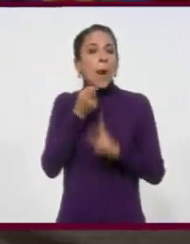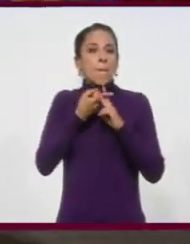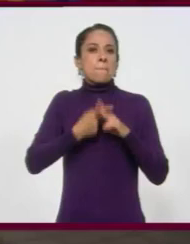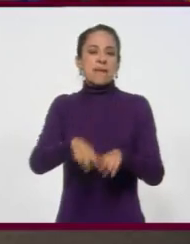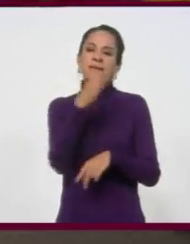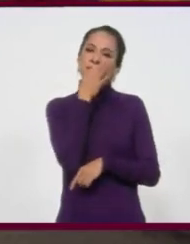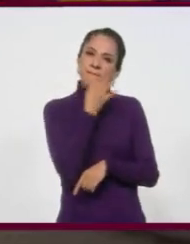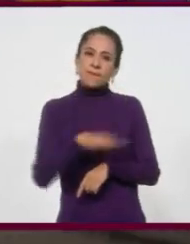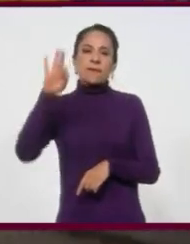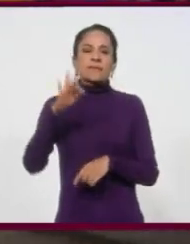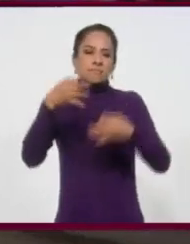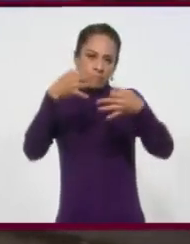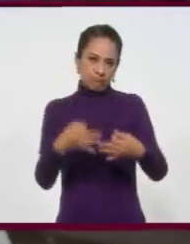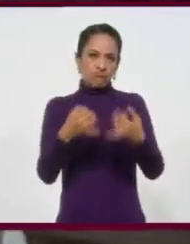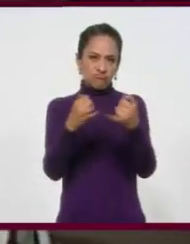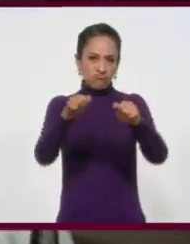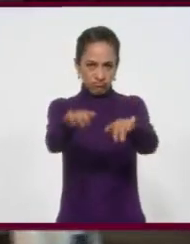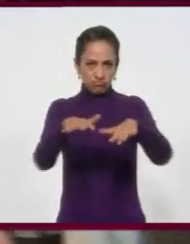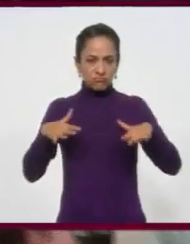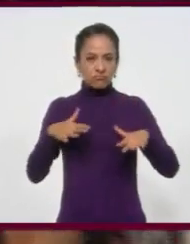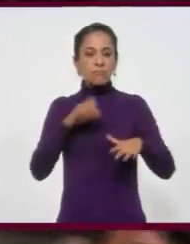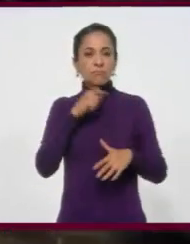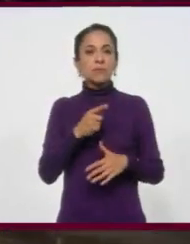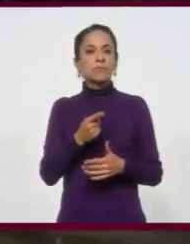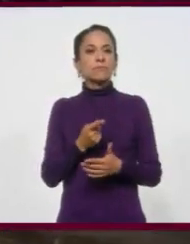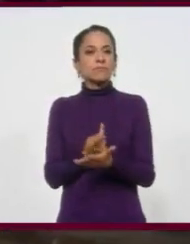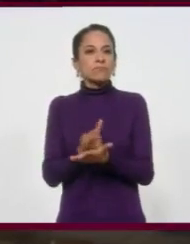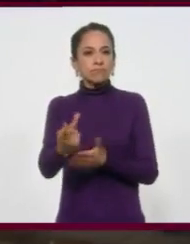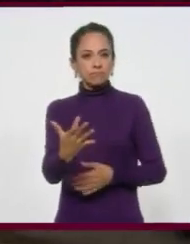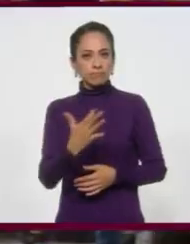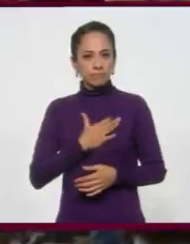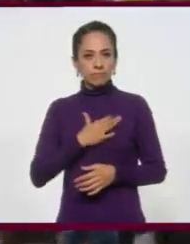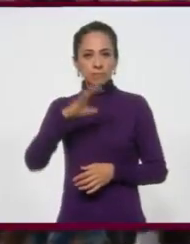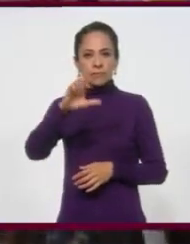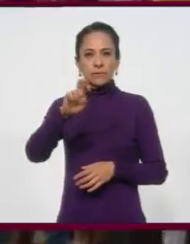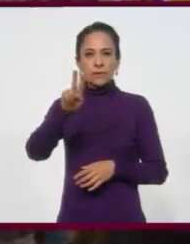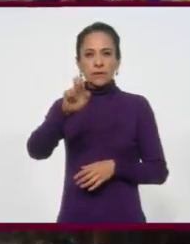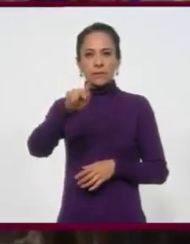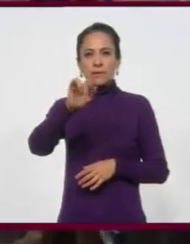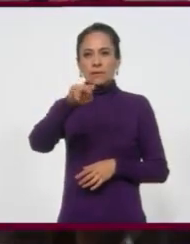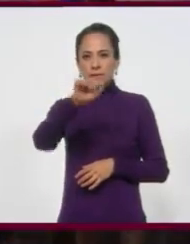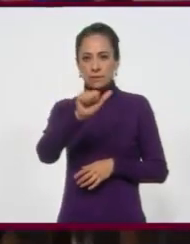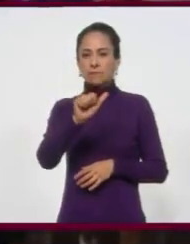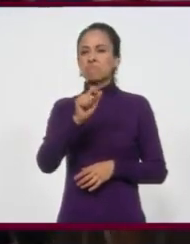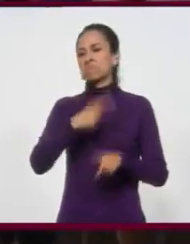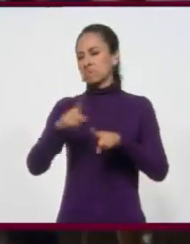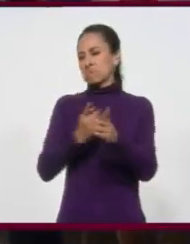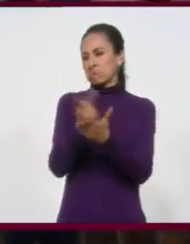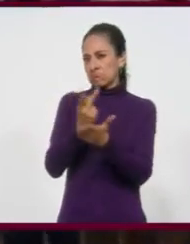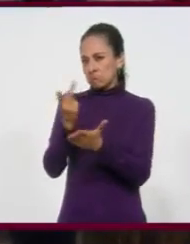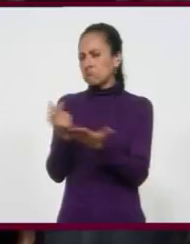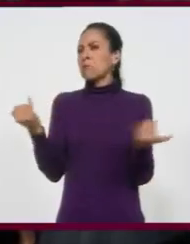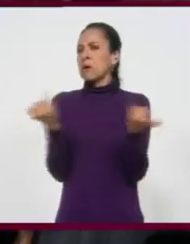festejo con la ceremonia protocolaria, con la entrega de la medalla Cervantina, reconocimientos y desde luego el resumen